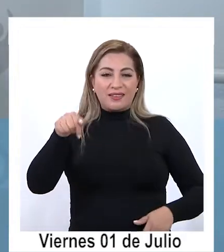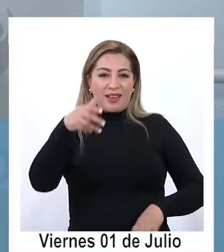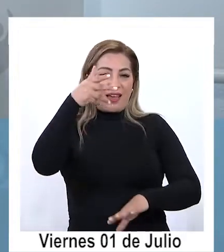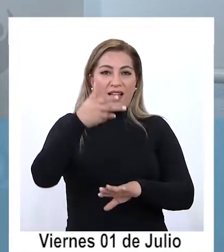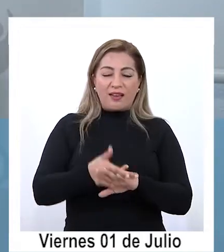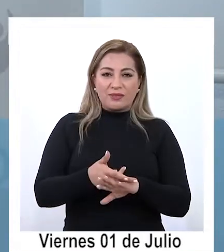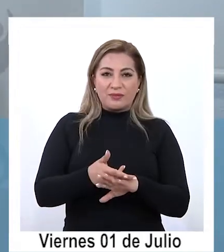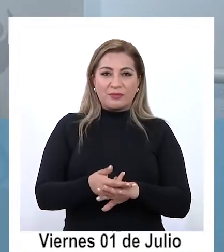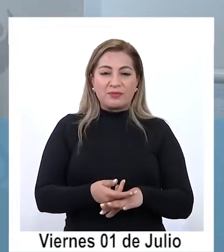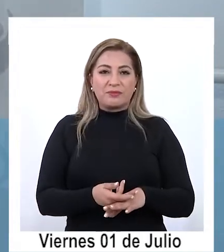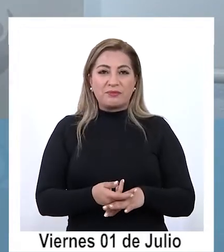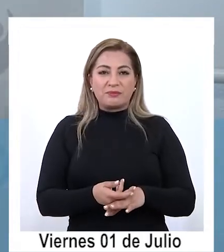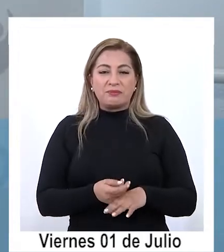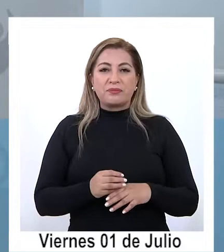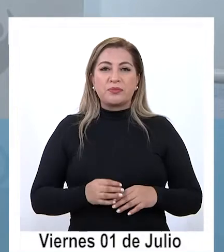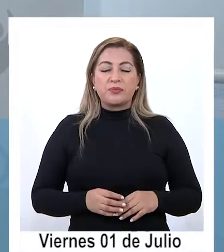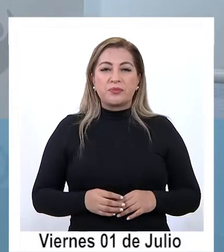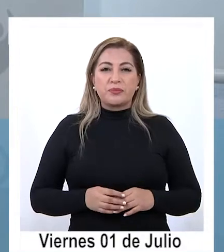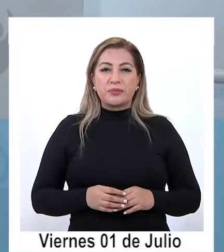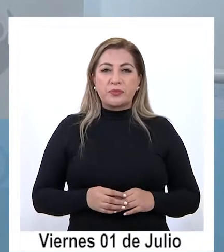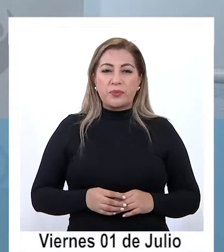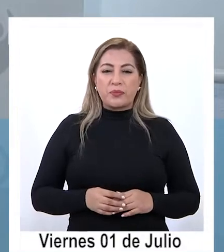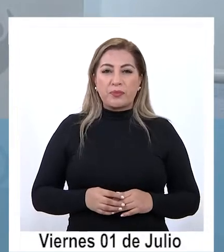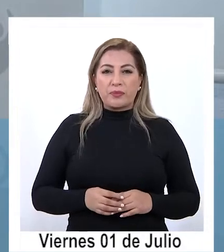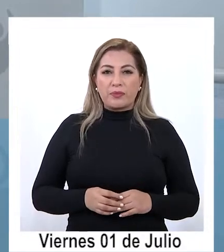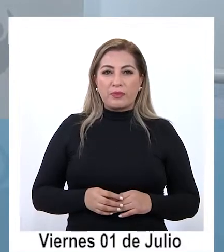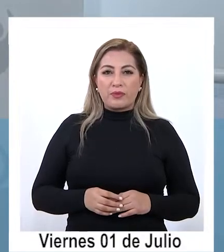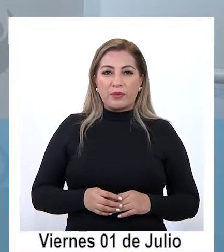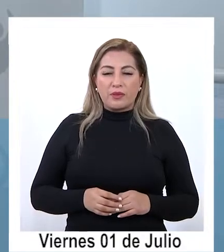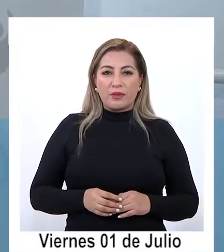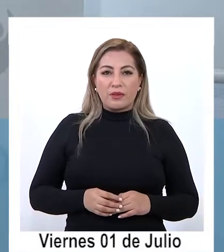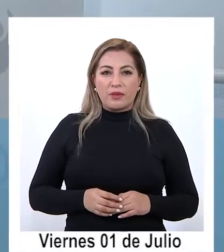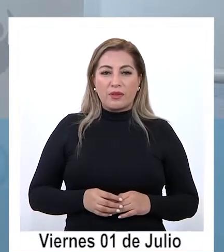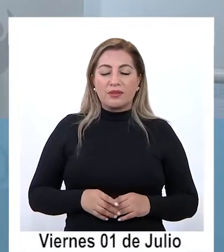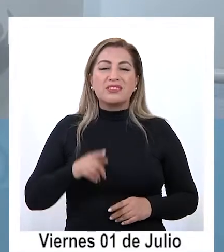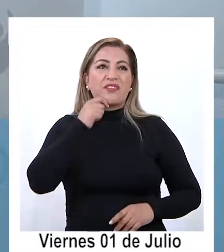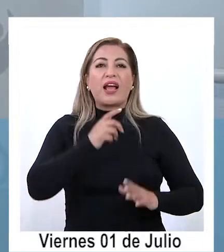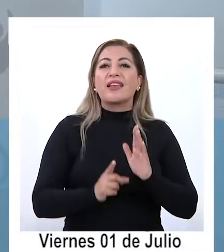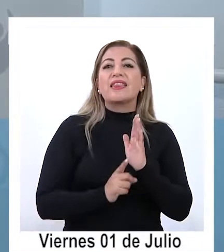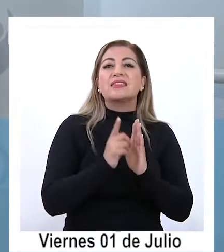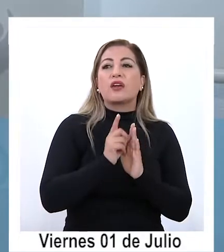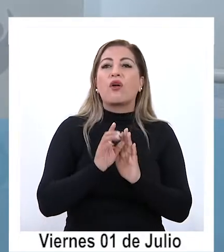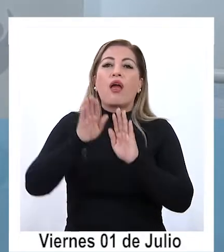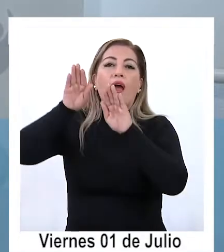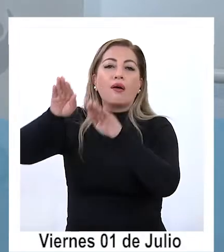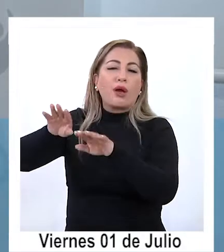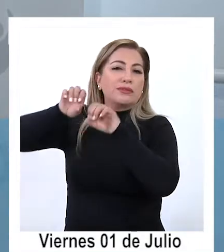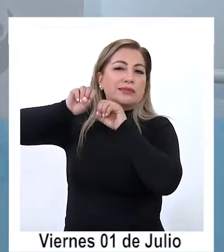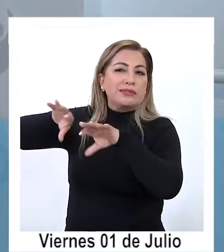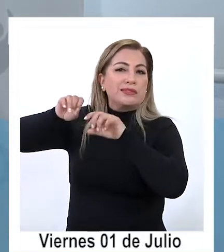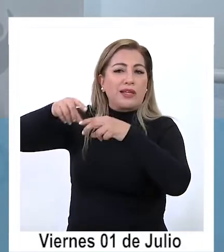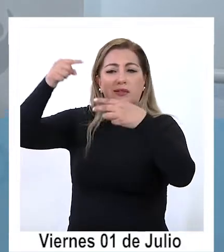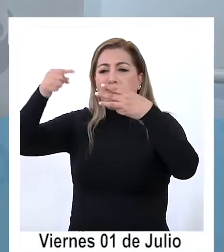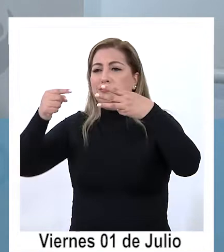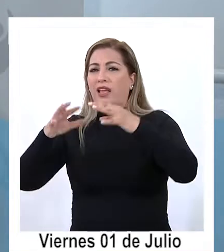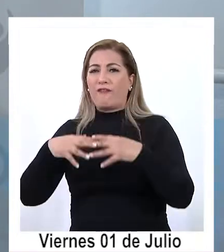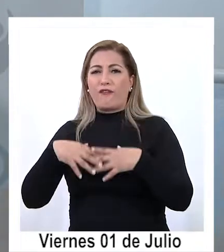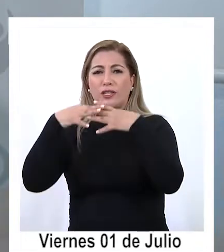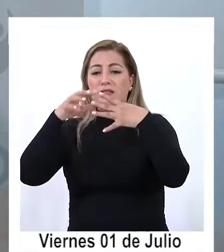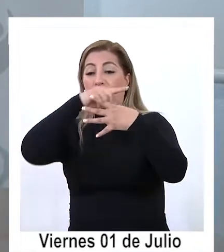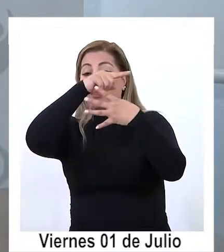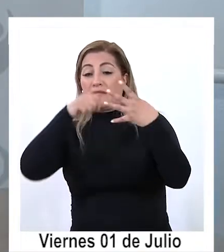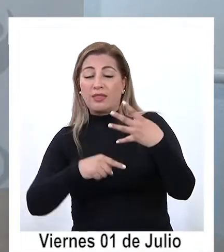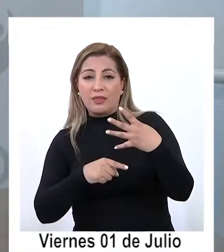poniendo cierto énfasis en en el desarrollo en el apoyo en la capacitación en el fortalecimiento